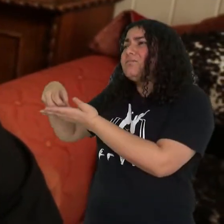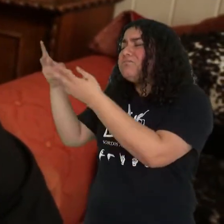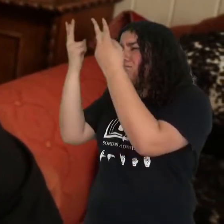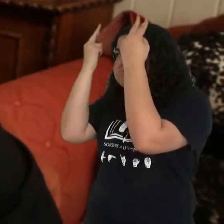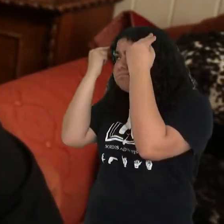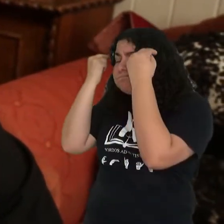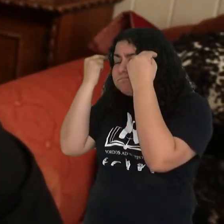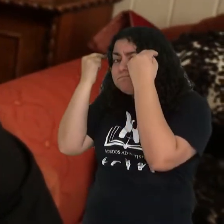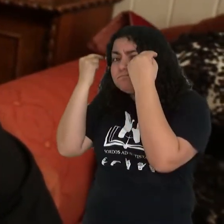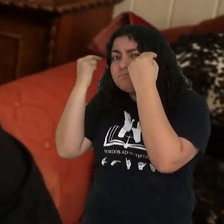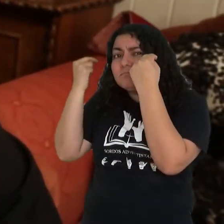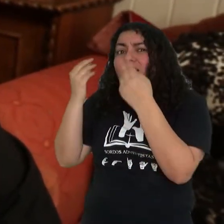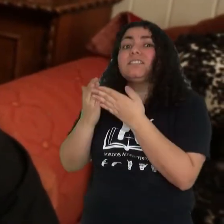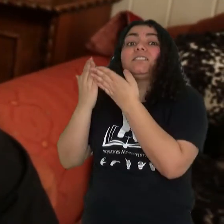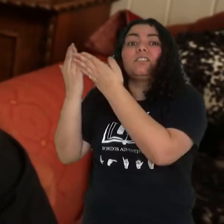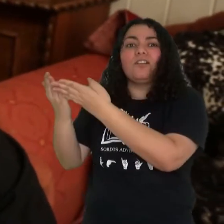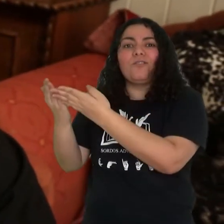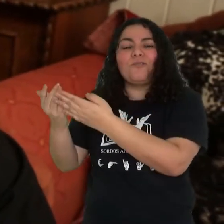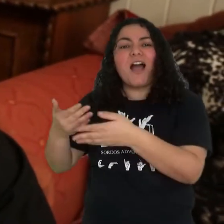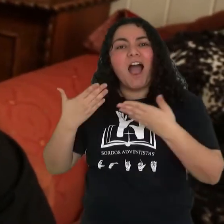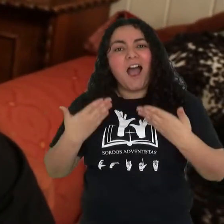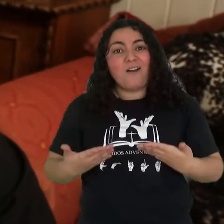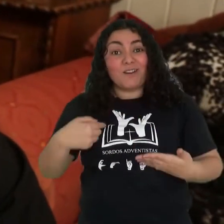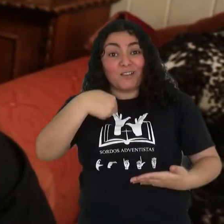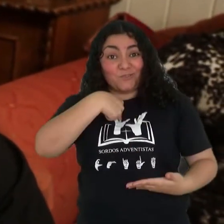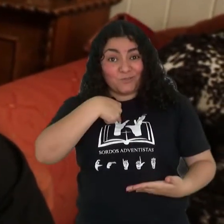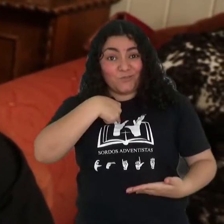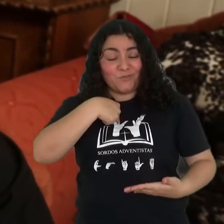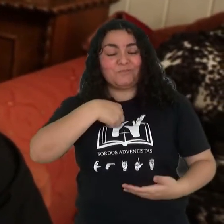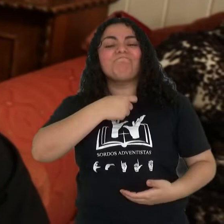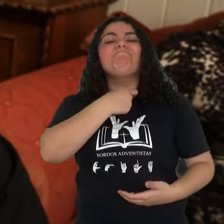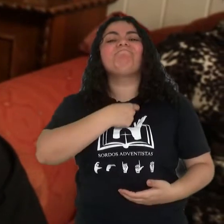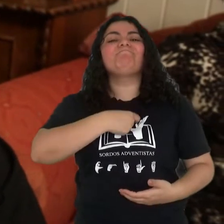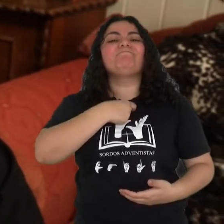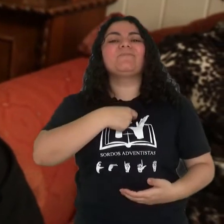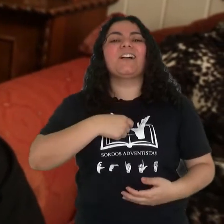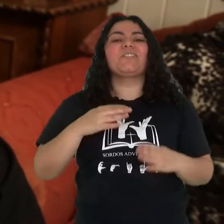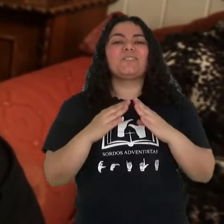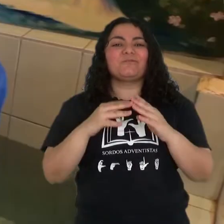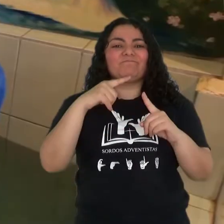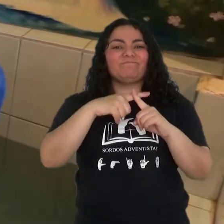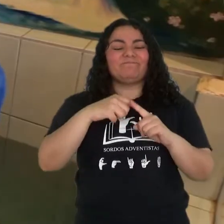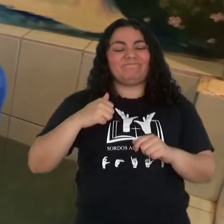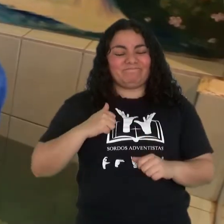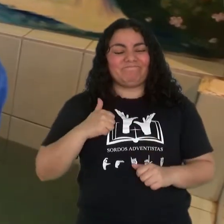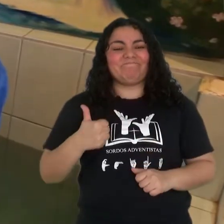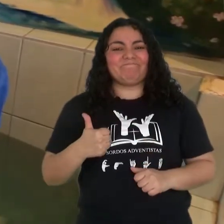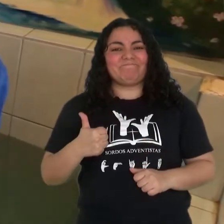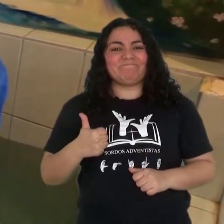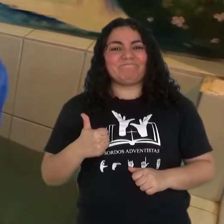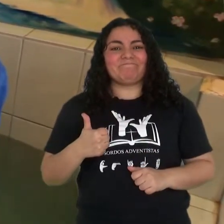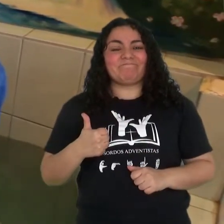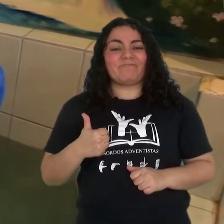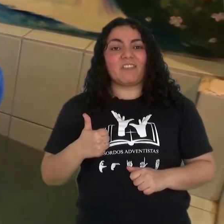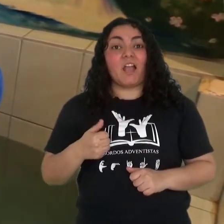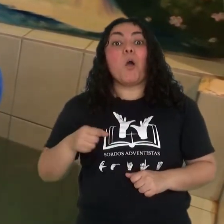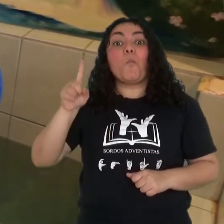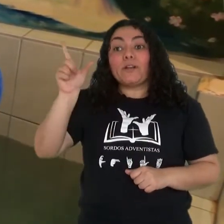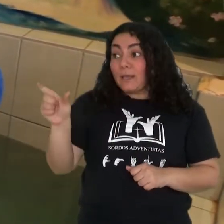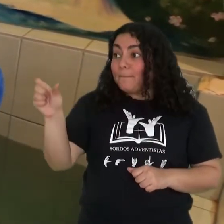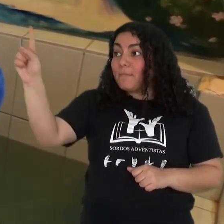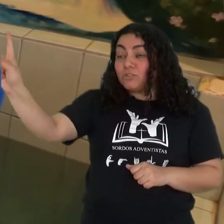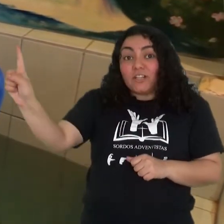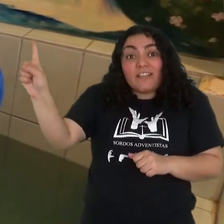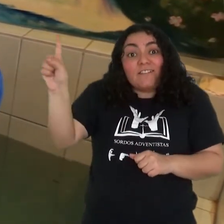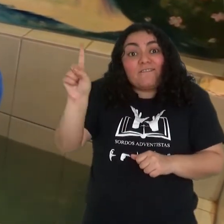hoy yo soy un pastor de la Iglesia Adventista el séptimo día. Gracias a la declaración de aquel